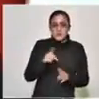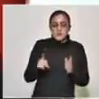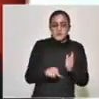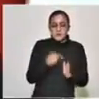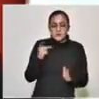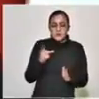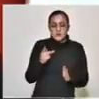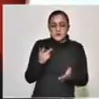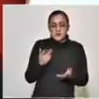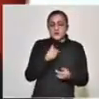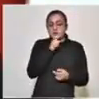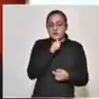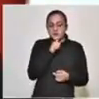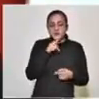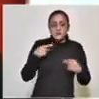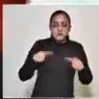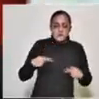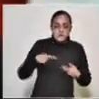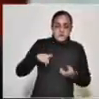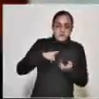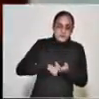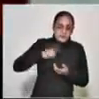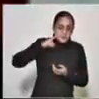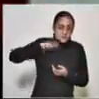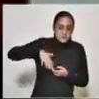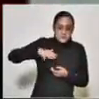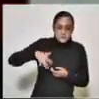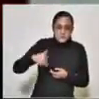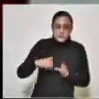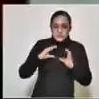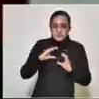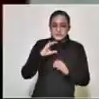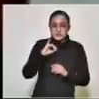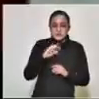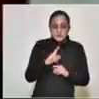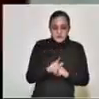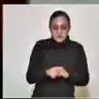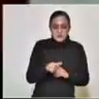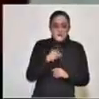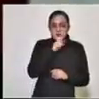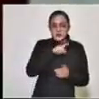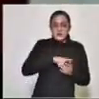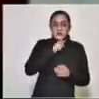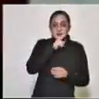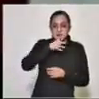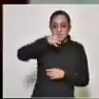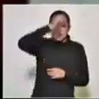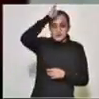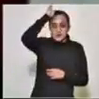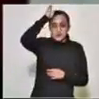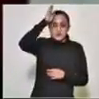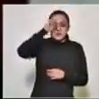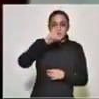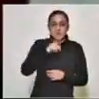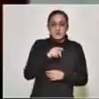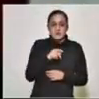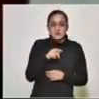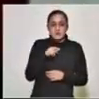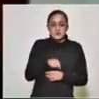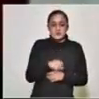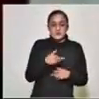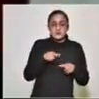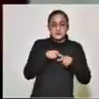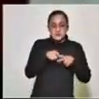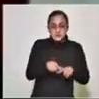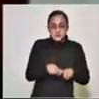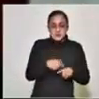personal de Protección Civil del Estado y bomberos del Estado. Siguen haciendo,